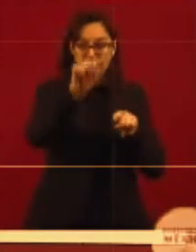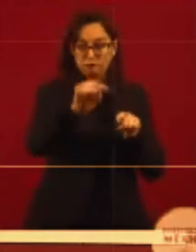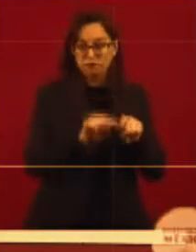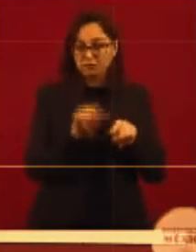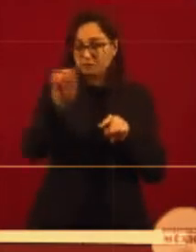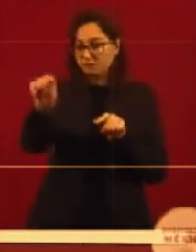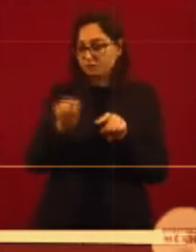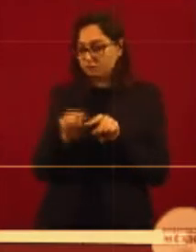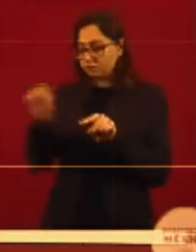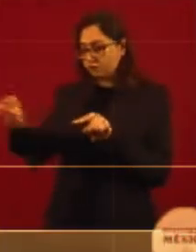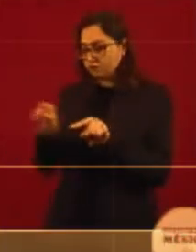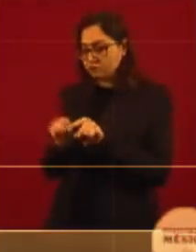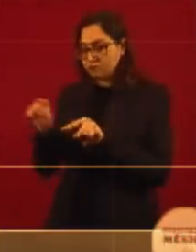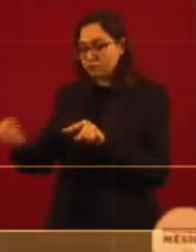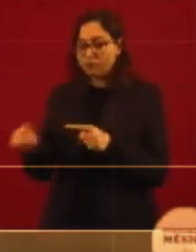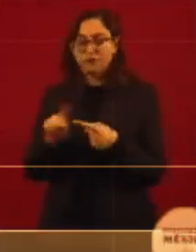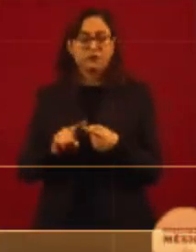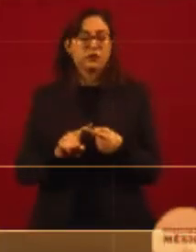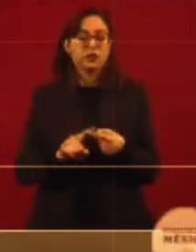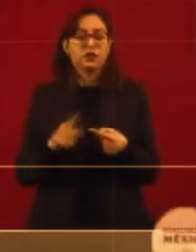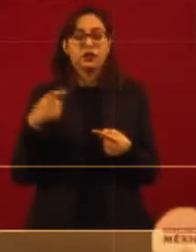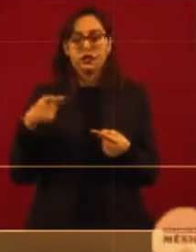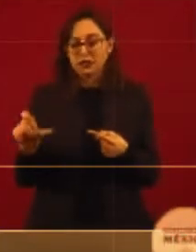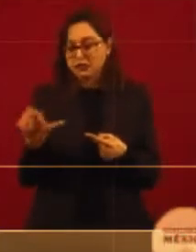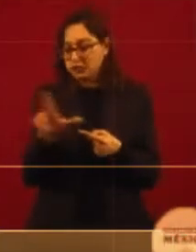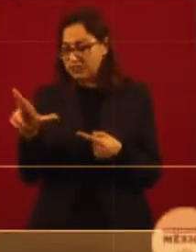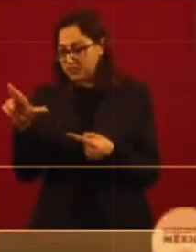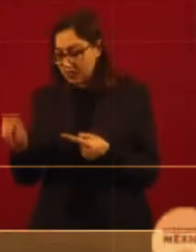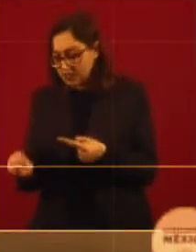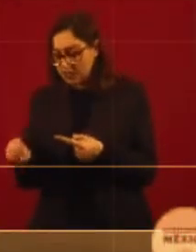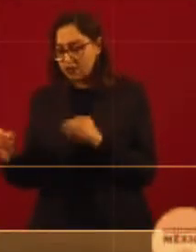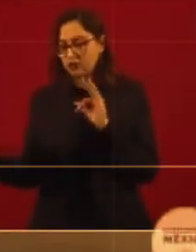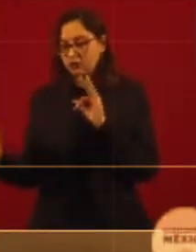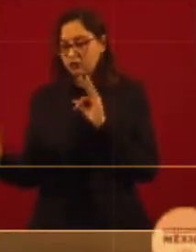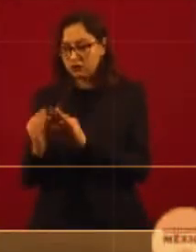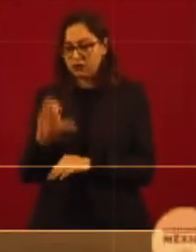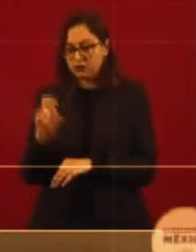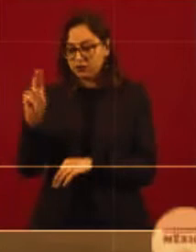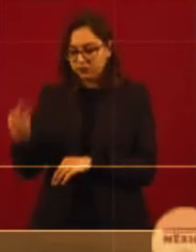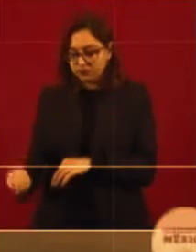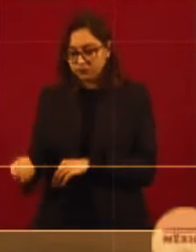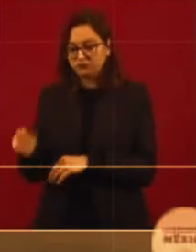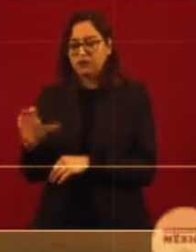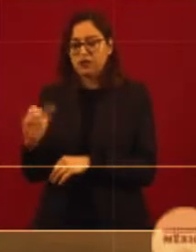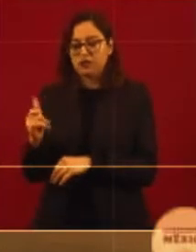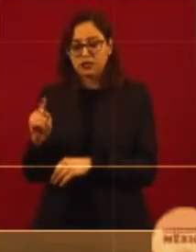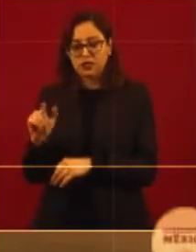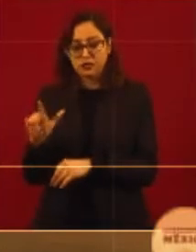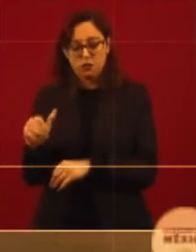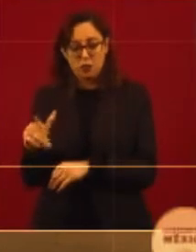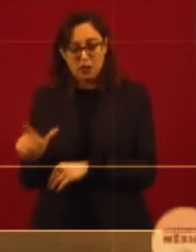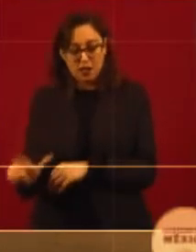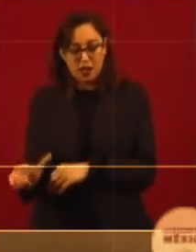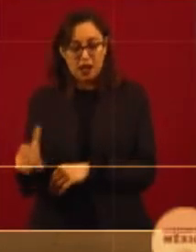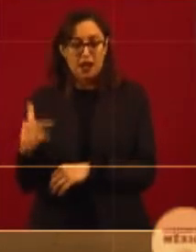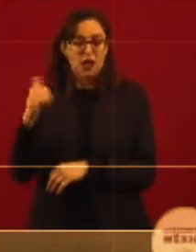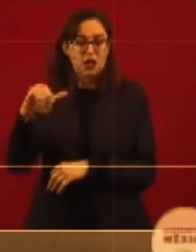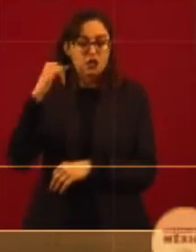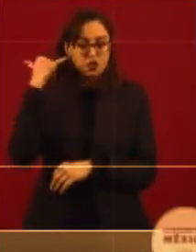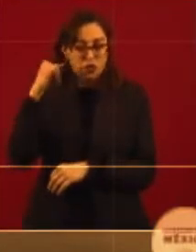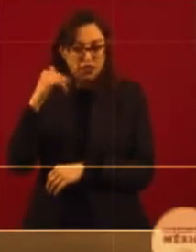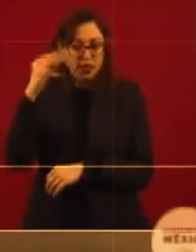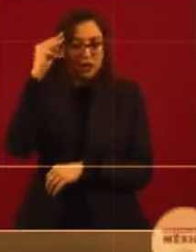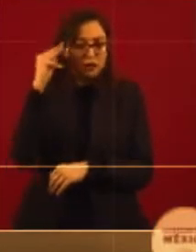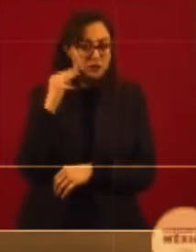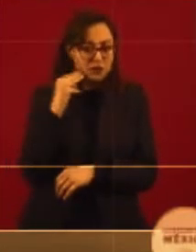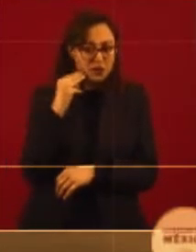En el caso de Quintana Roo, a Cancún, a Chetumal, a Yucatán, a Mérida,